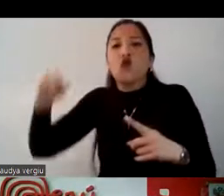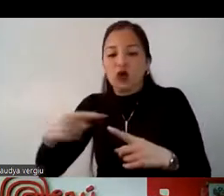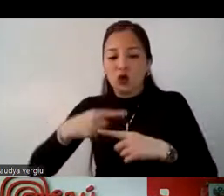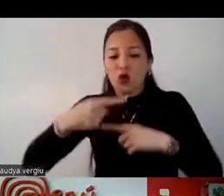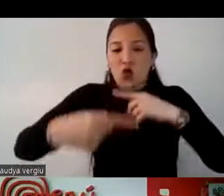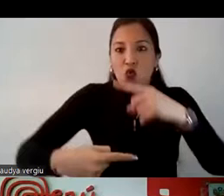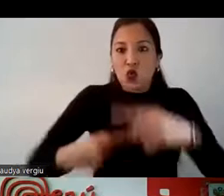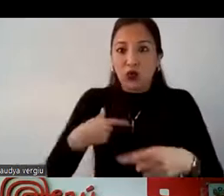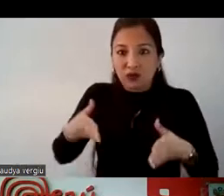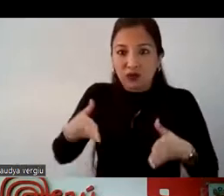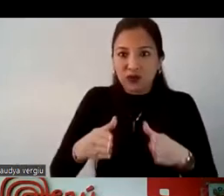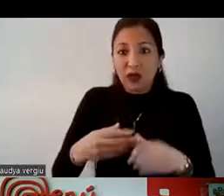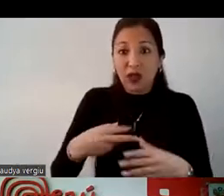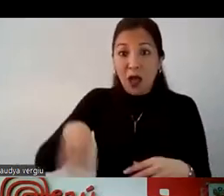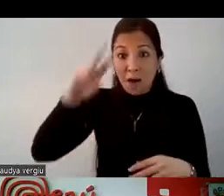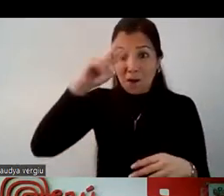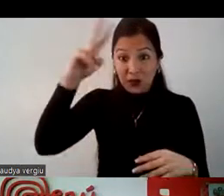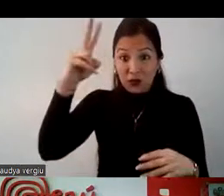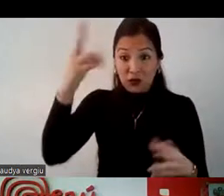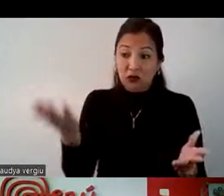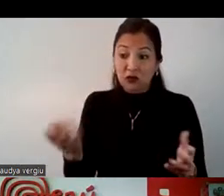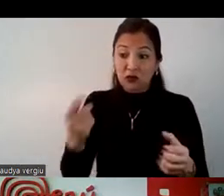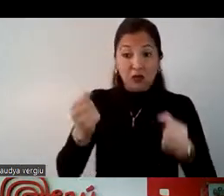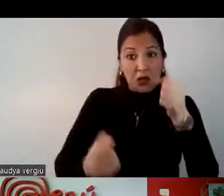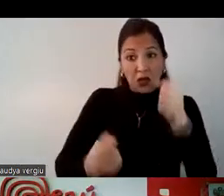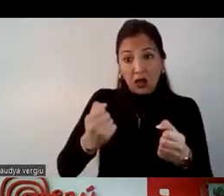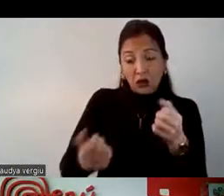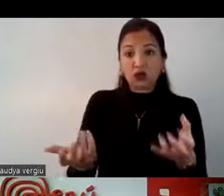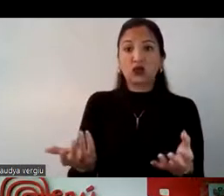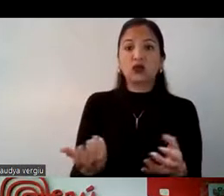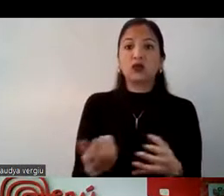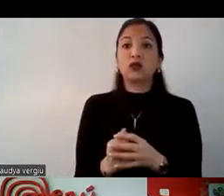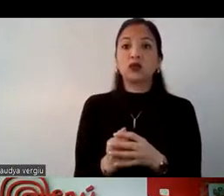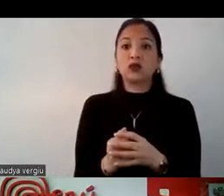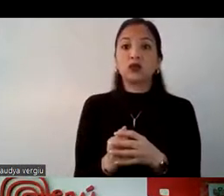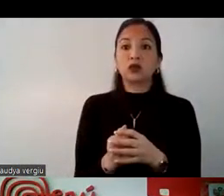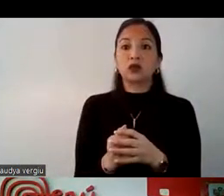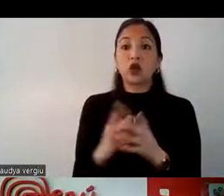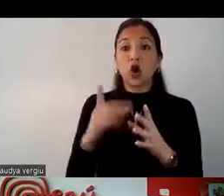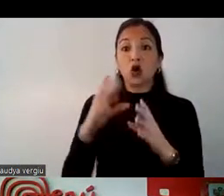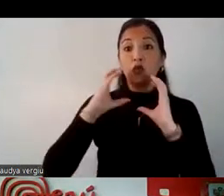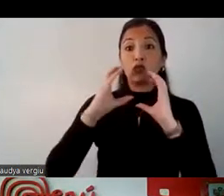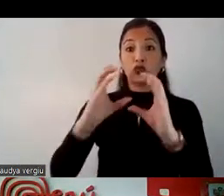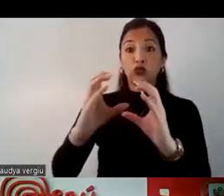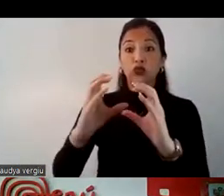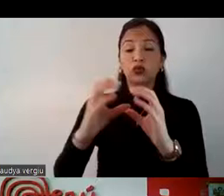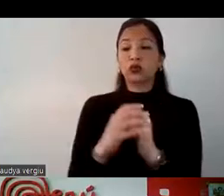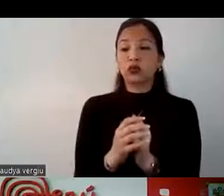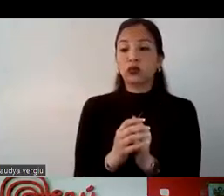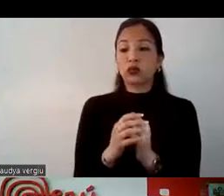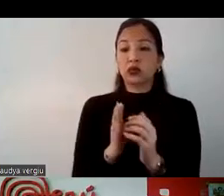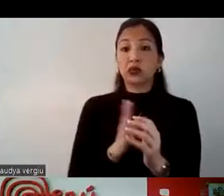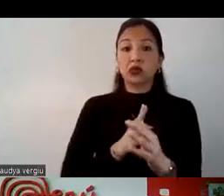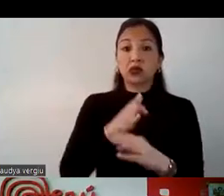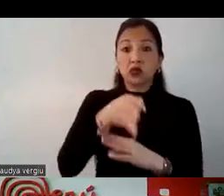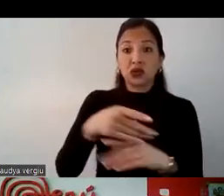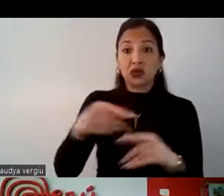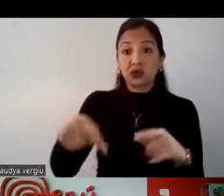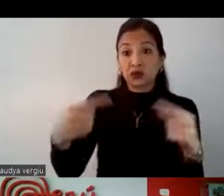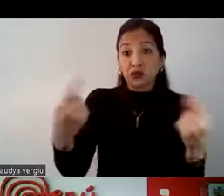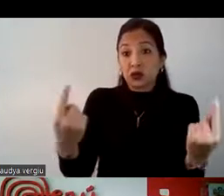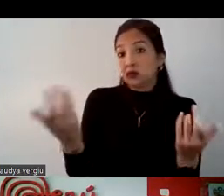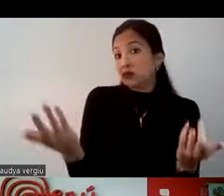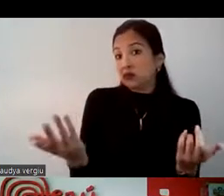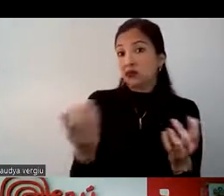propio medio, usa su propio transporte, sus autos privados, o algún bus público, cruza por su propio medio sin adquirir un